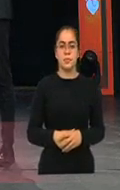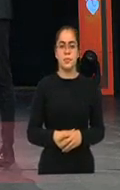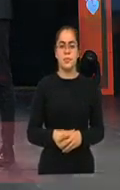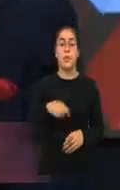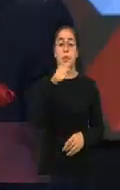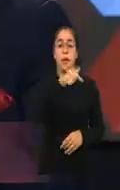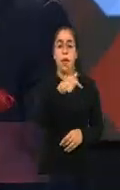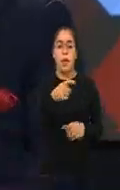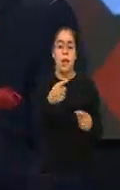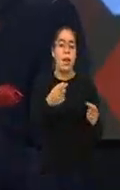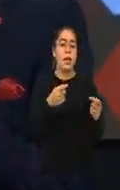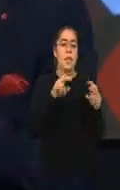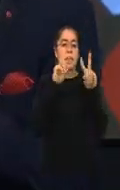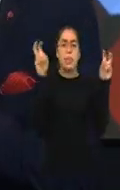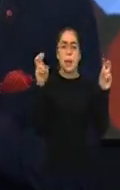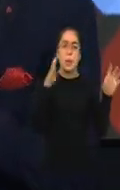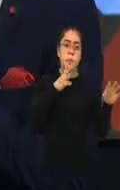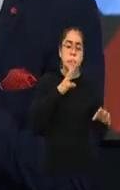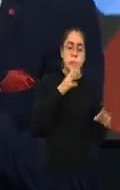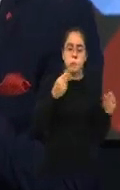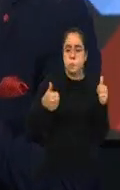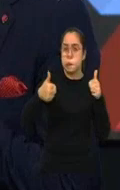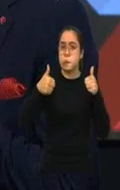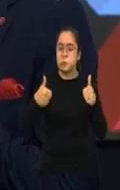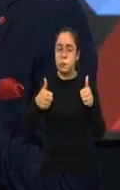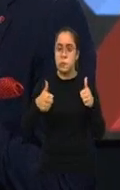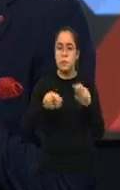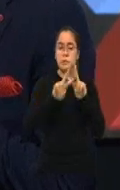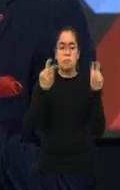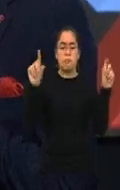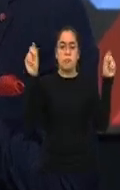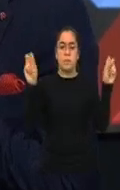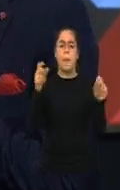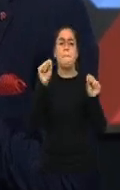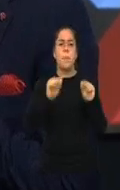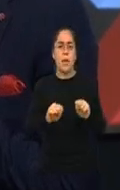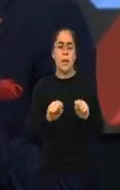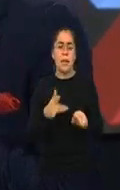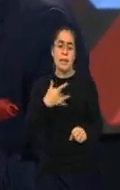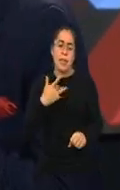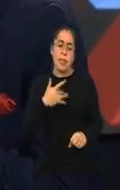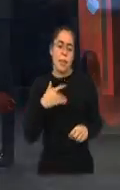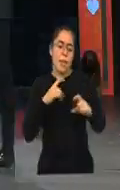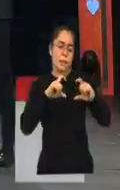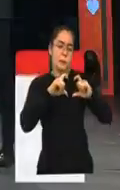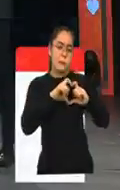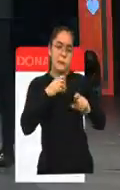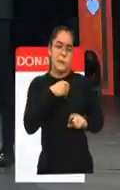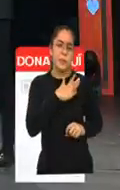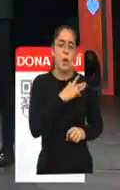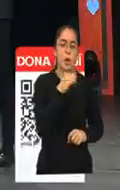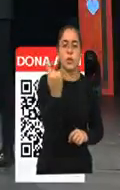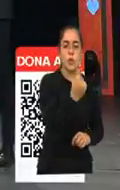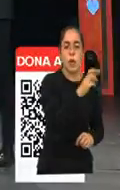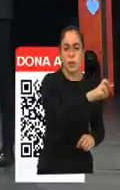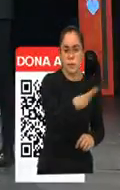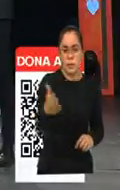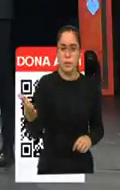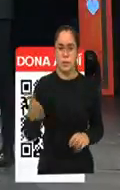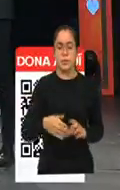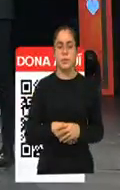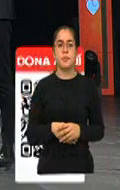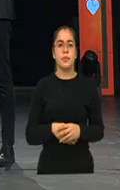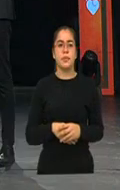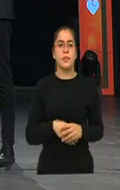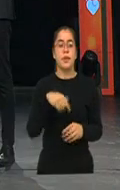perfectamente bien y pudiste llegar al sentimiento y al corazón de la gente que va a ayudar. Gracias. Se queda con nosotros conduciendo en esta